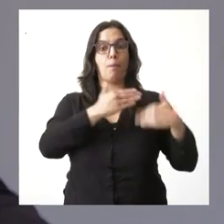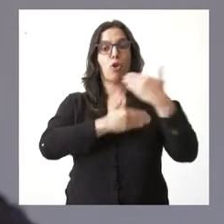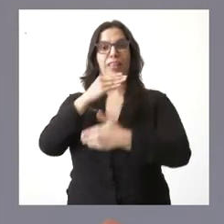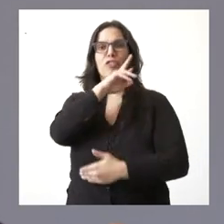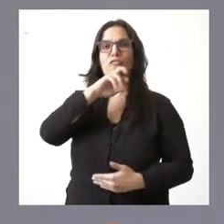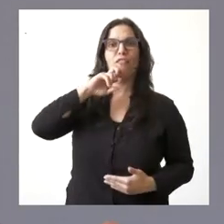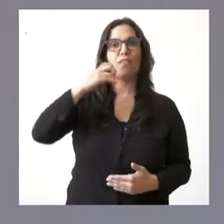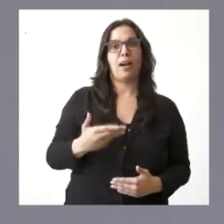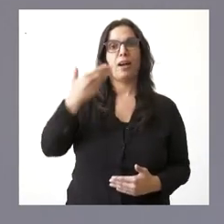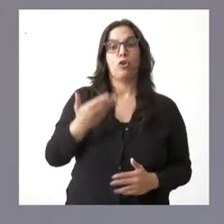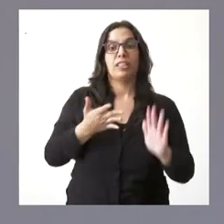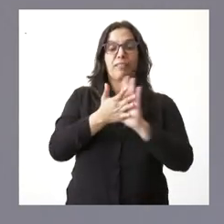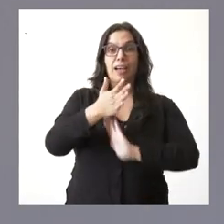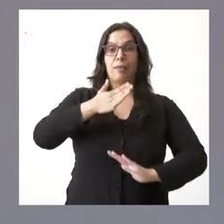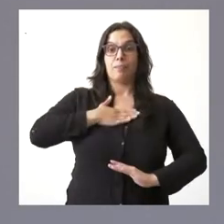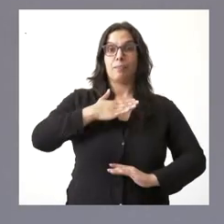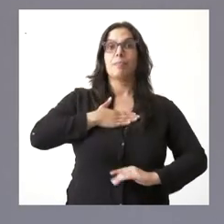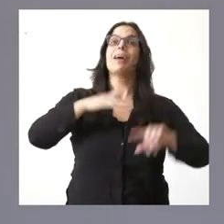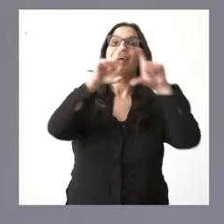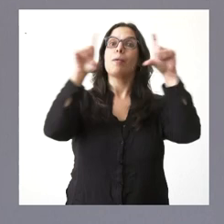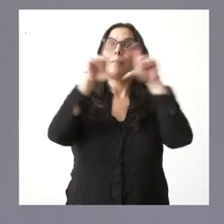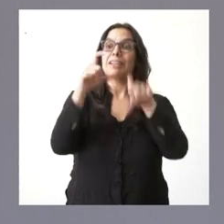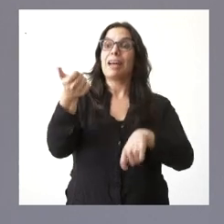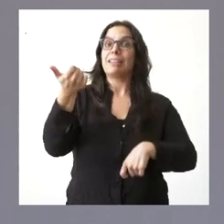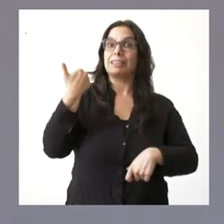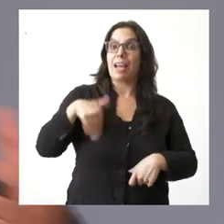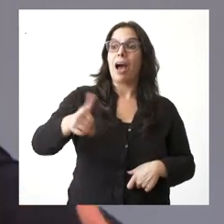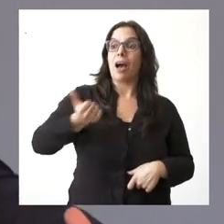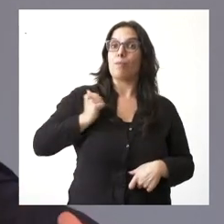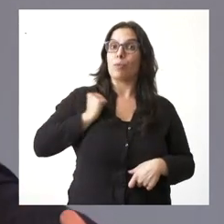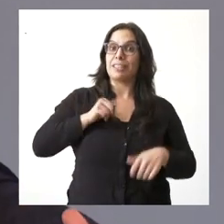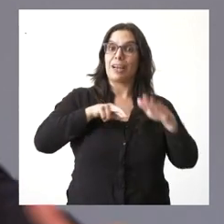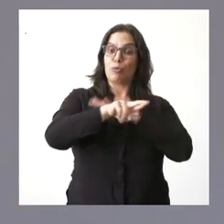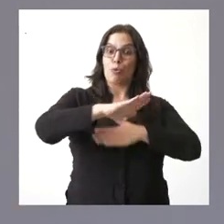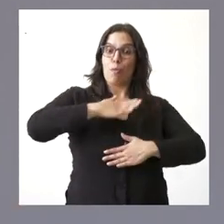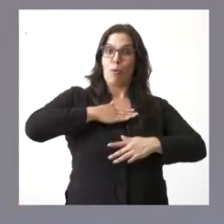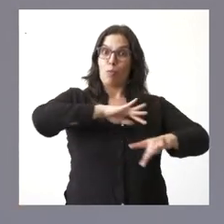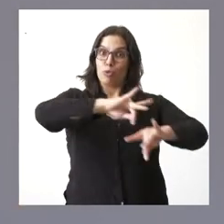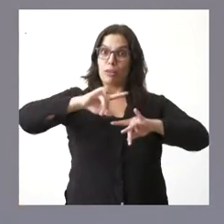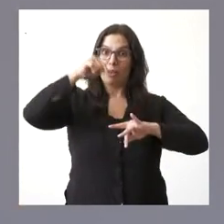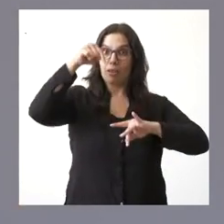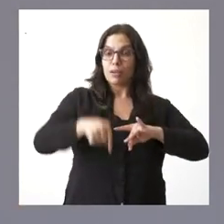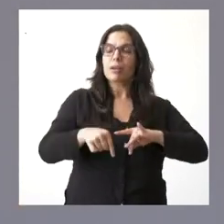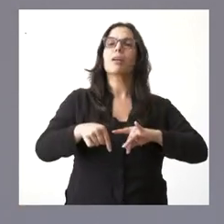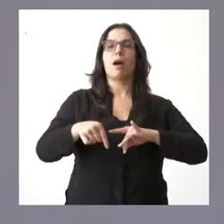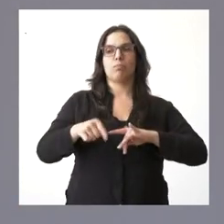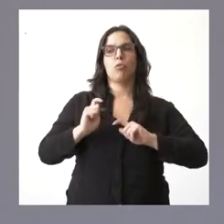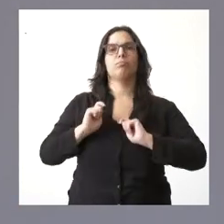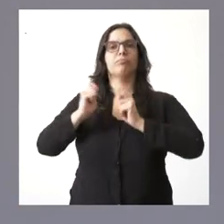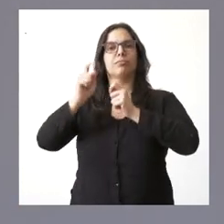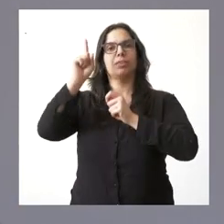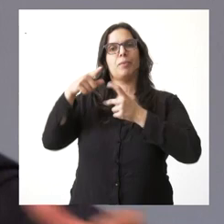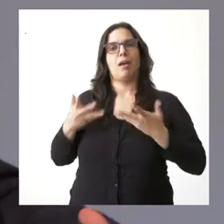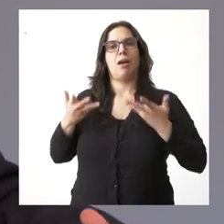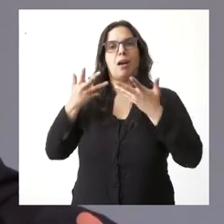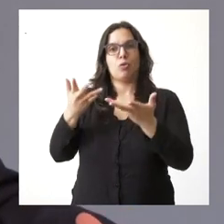promocionando las empresas que aprovechen nuestros recursos endógenos y, al aprovechar de esta forma los recursos endógenos en el territorio, también están